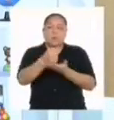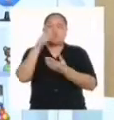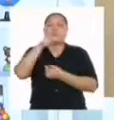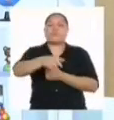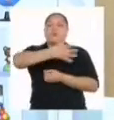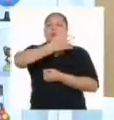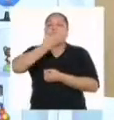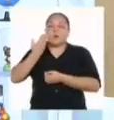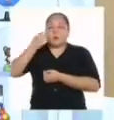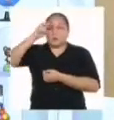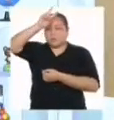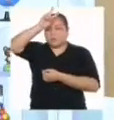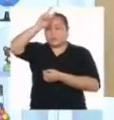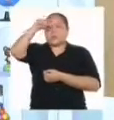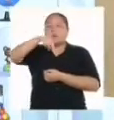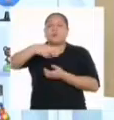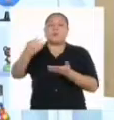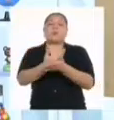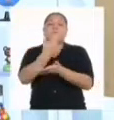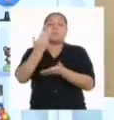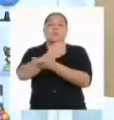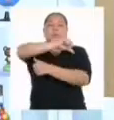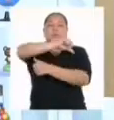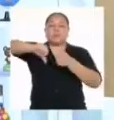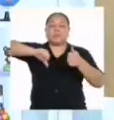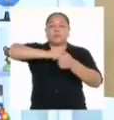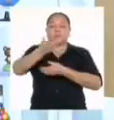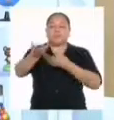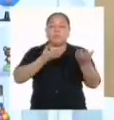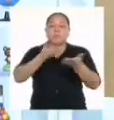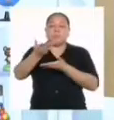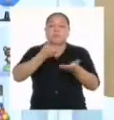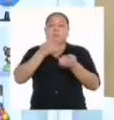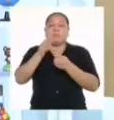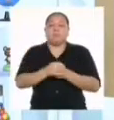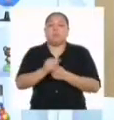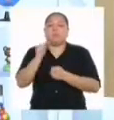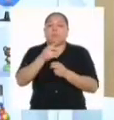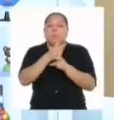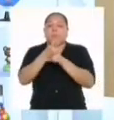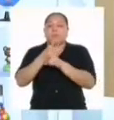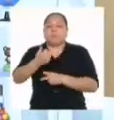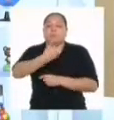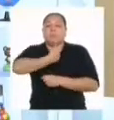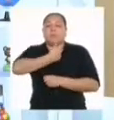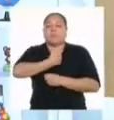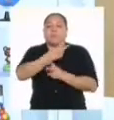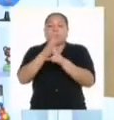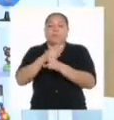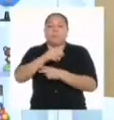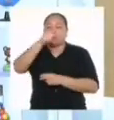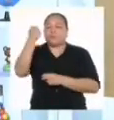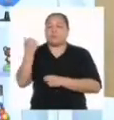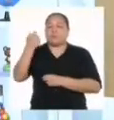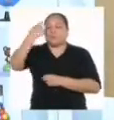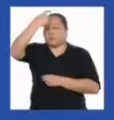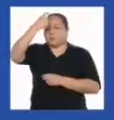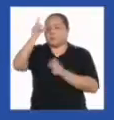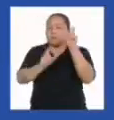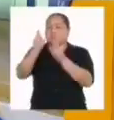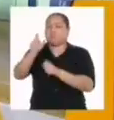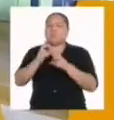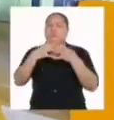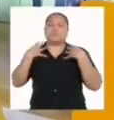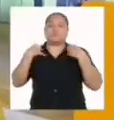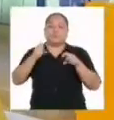hacer un mejor Perú en esta nueva convivencia. Cuidándonos, cuidamos a los demás. La salud depende de todos.